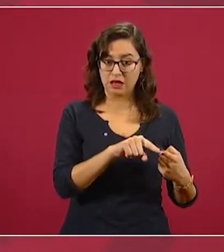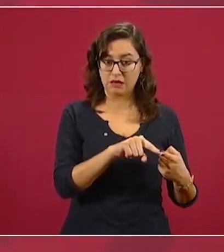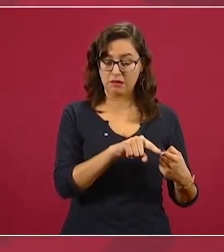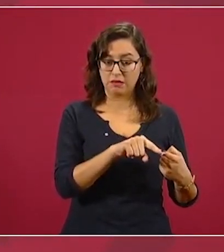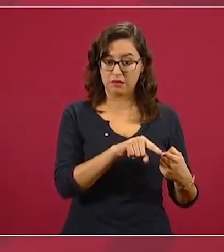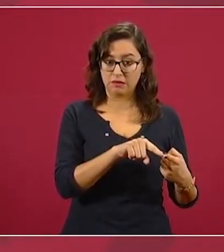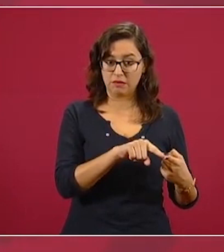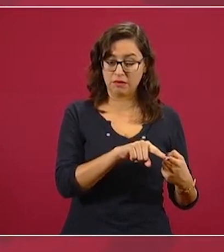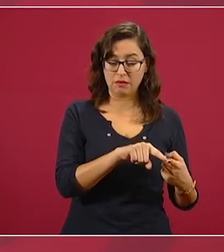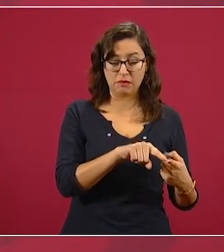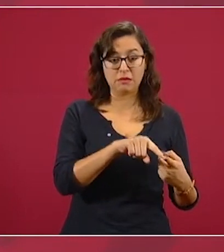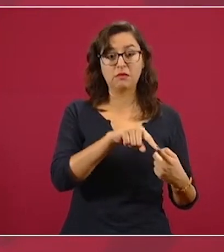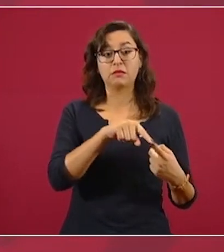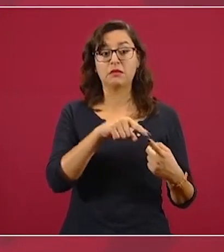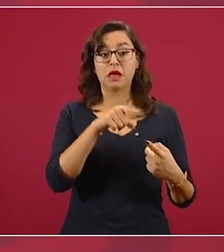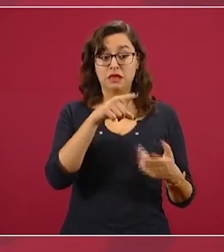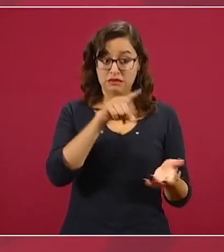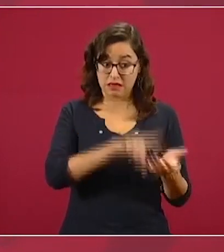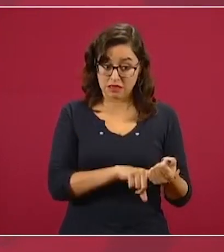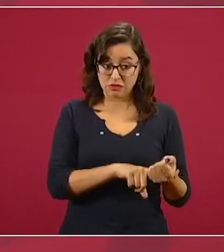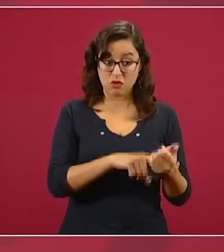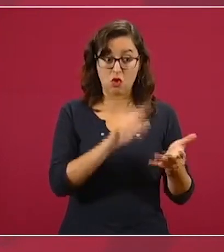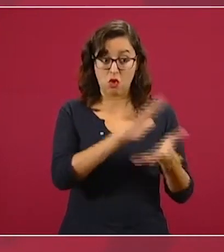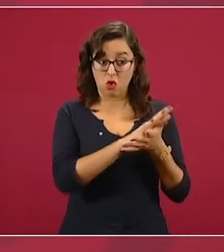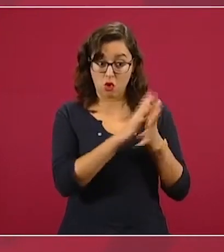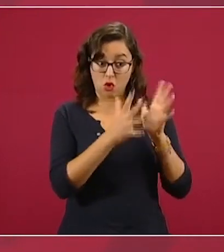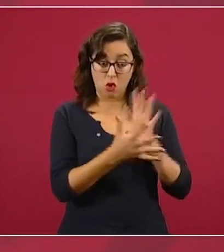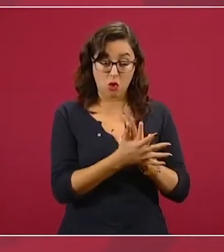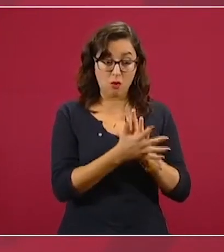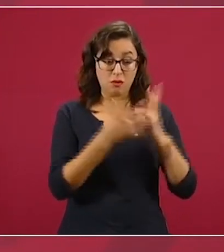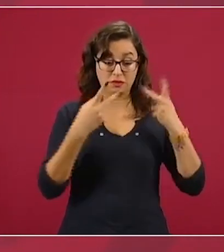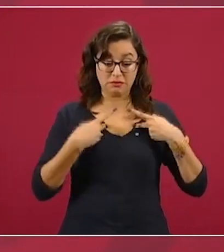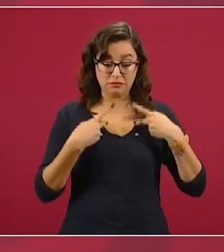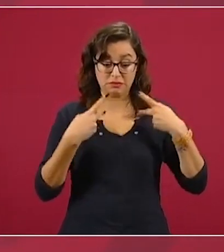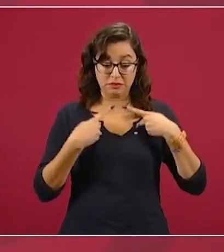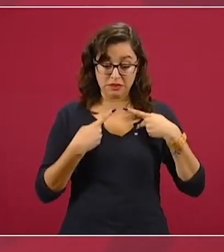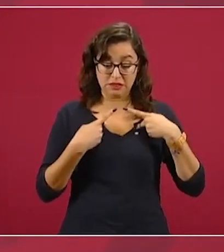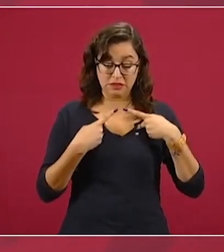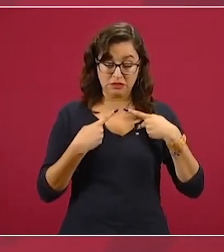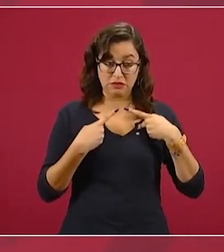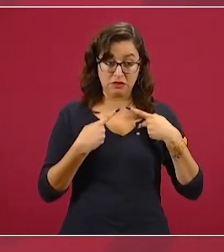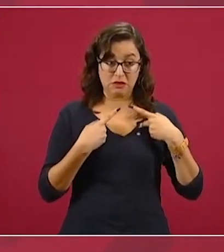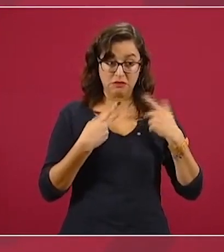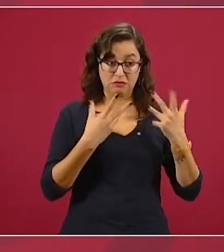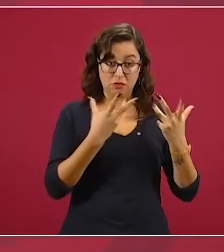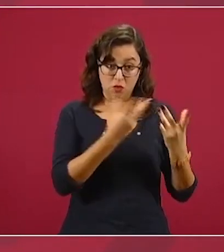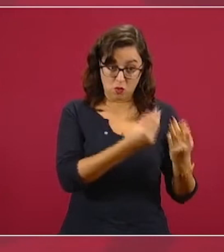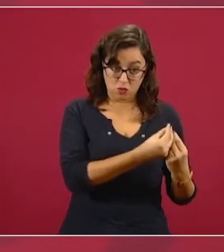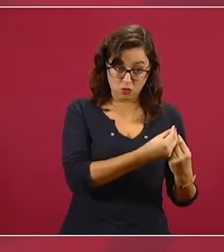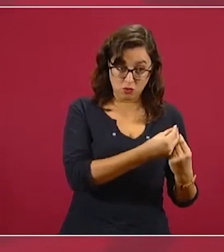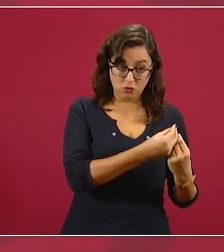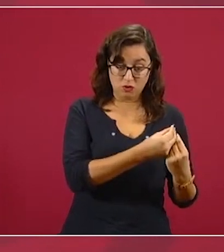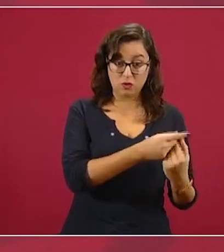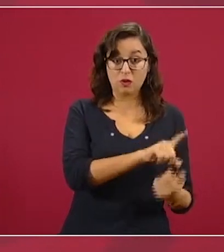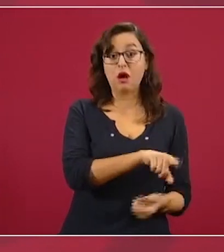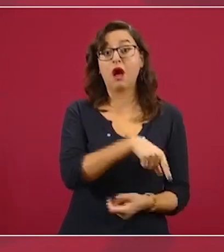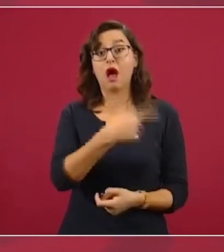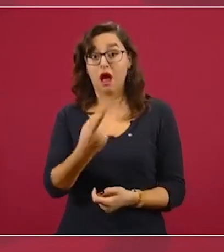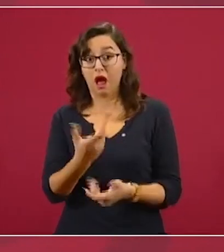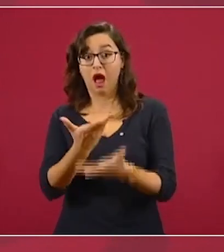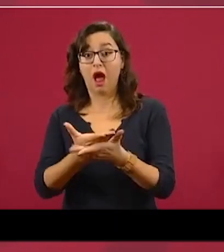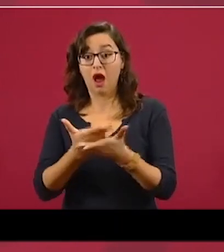involucrados en este otro asunto del general